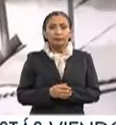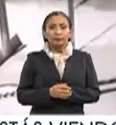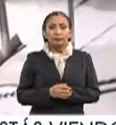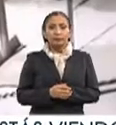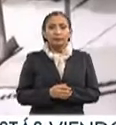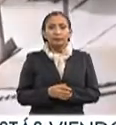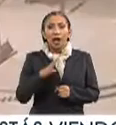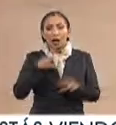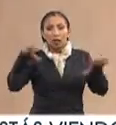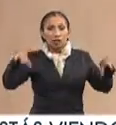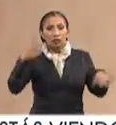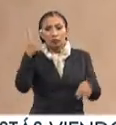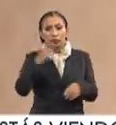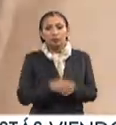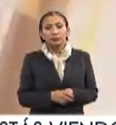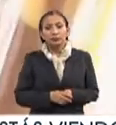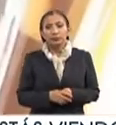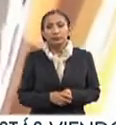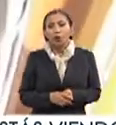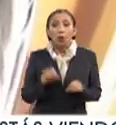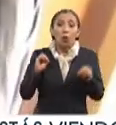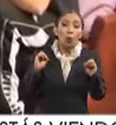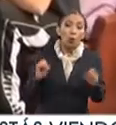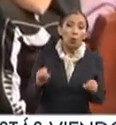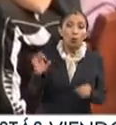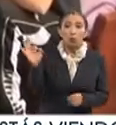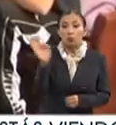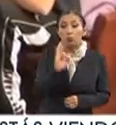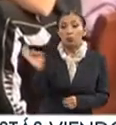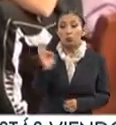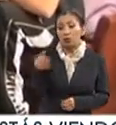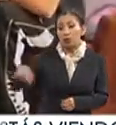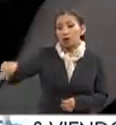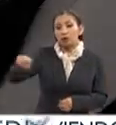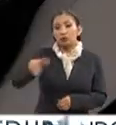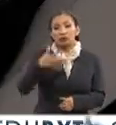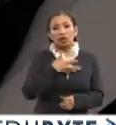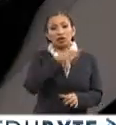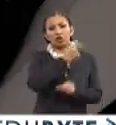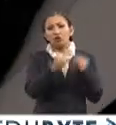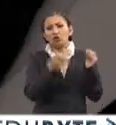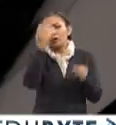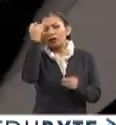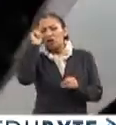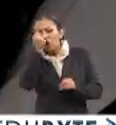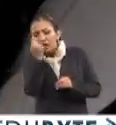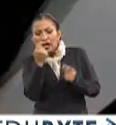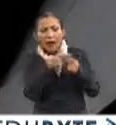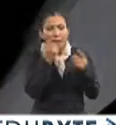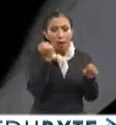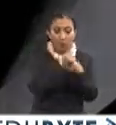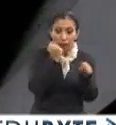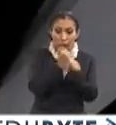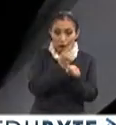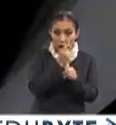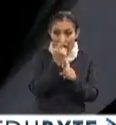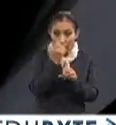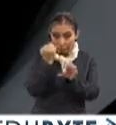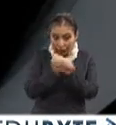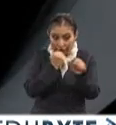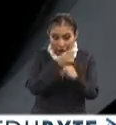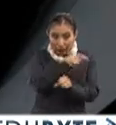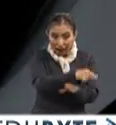pues es a tu aire, ¿no? Exacto, o de que quizá van a tener como todo el aspecto teórico, pero no necesariamente van a tener la oportunidad de